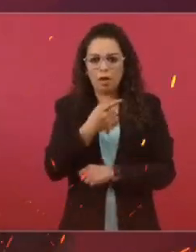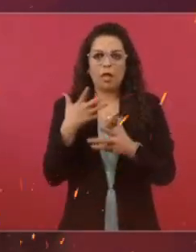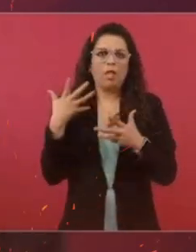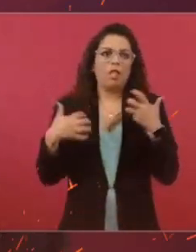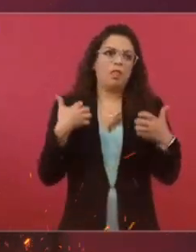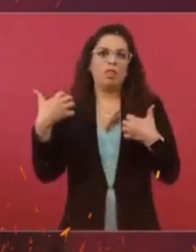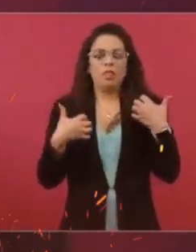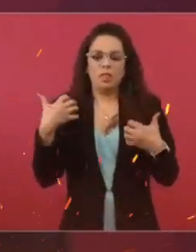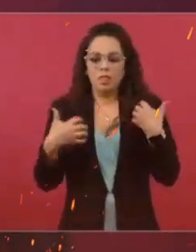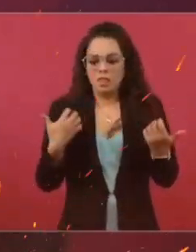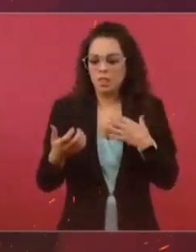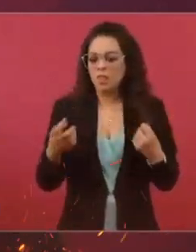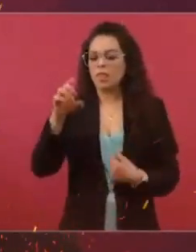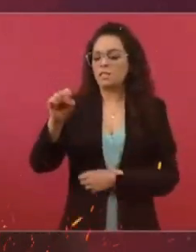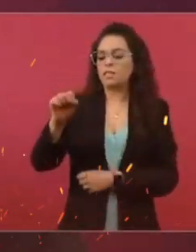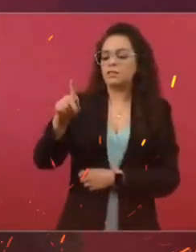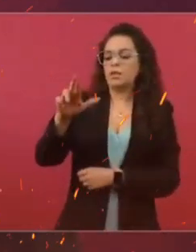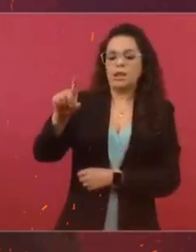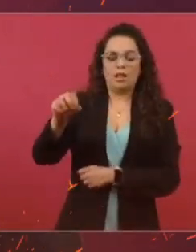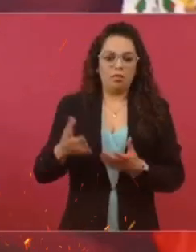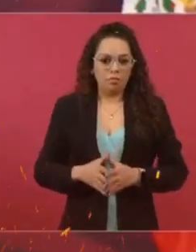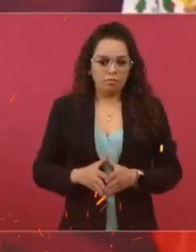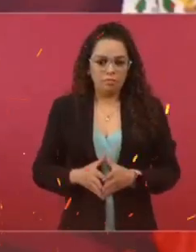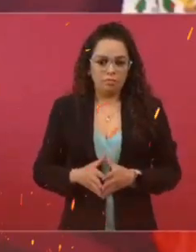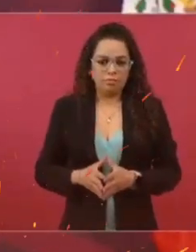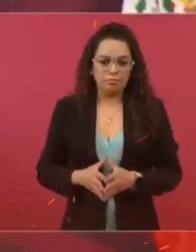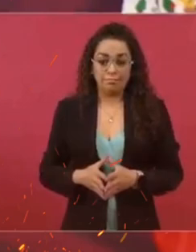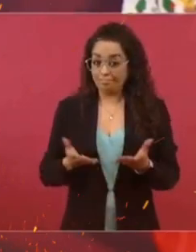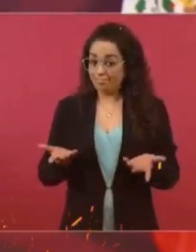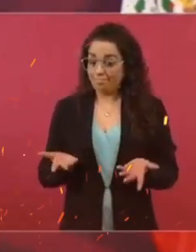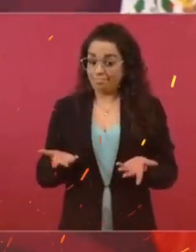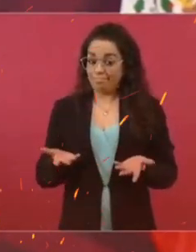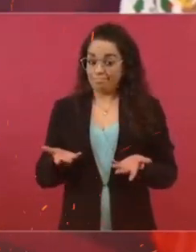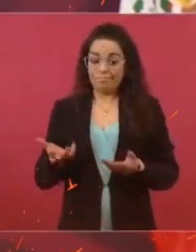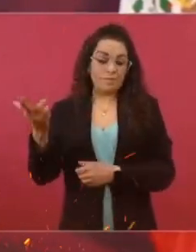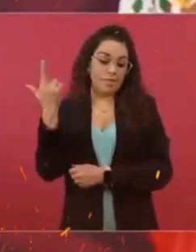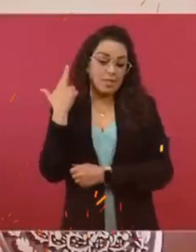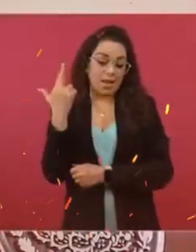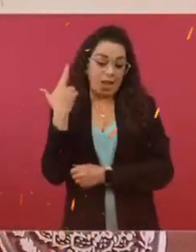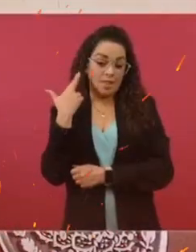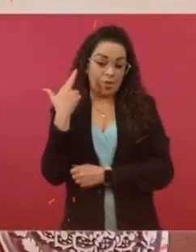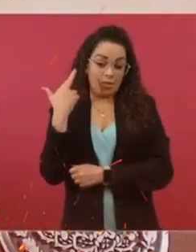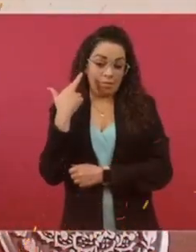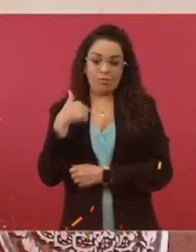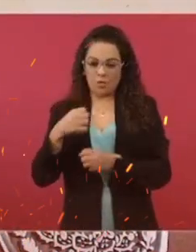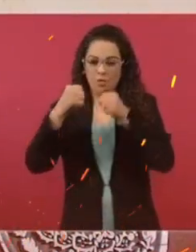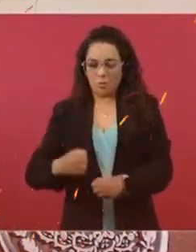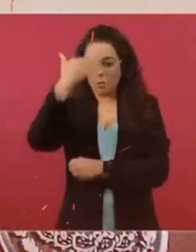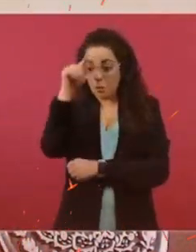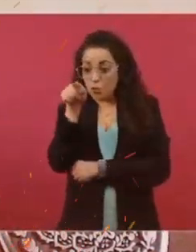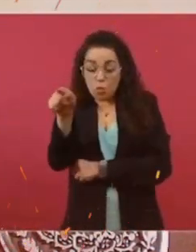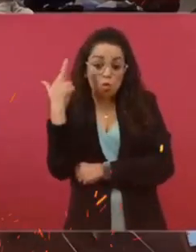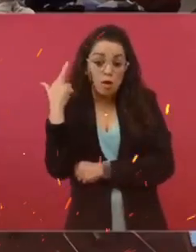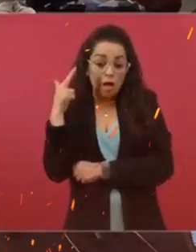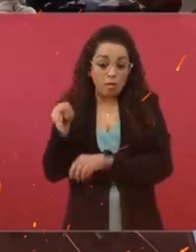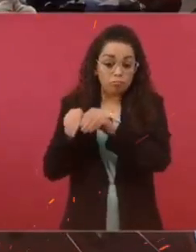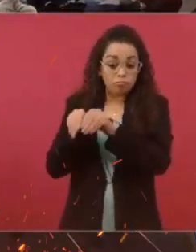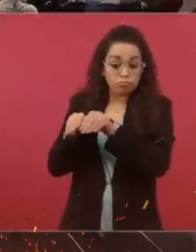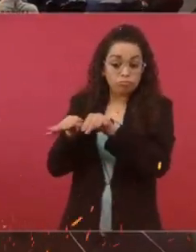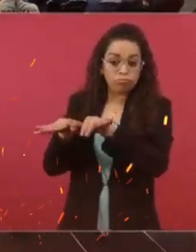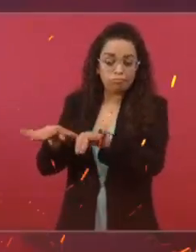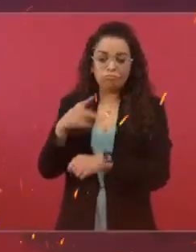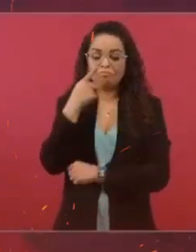¿Cómo es posible que después de toda una campaña en contra, en los medios de información, en la radio, estoy seguro que en tu radio, si hacemos un análisis